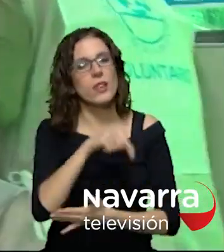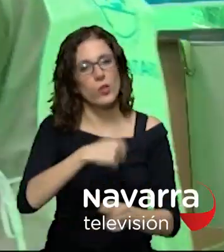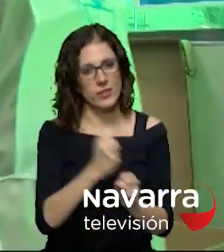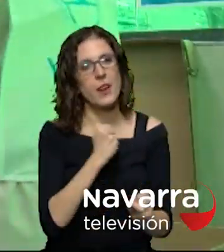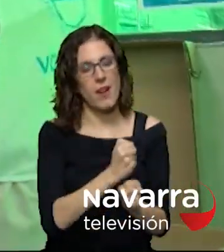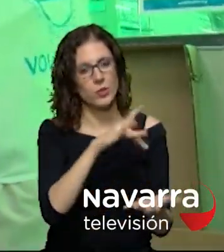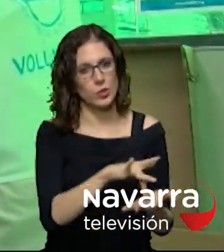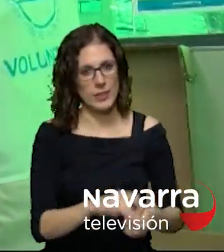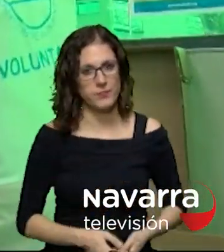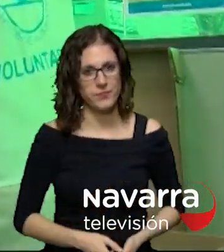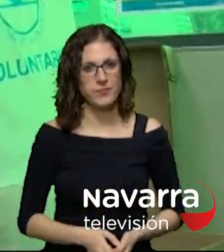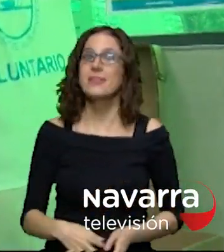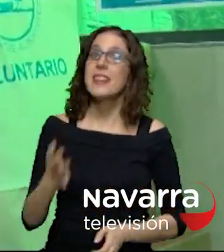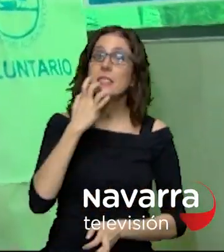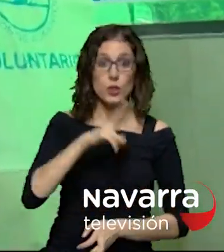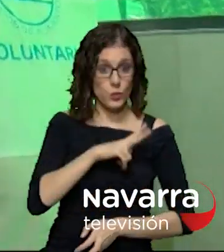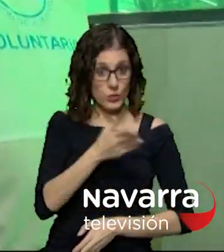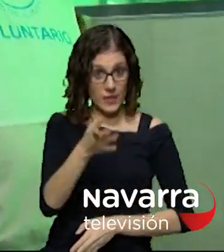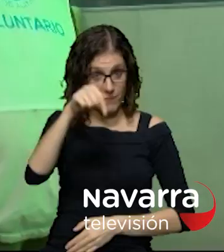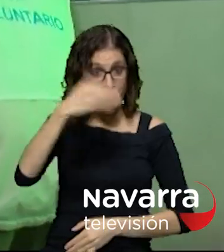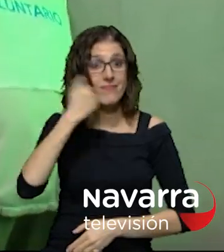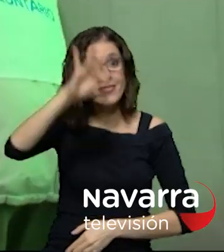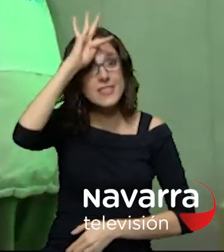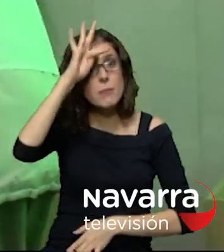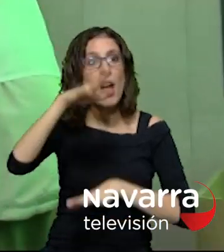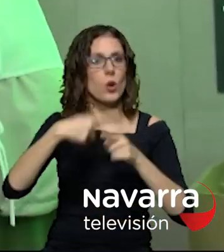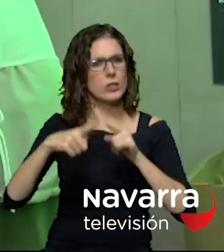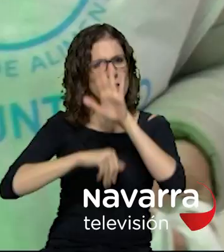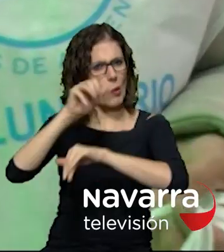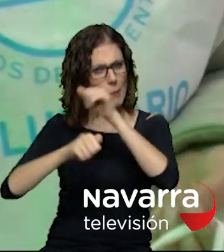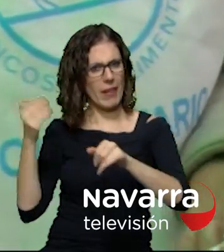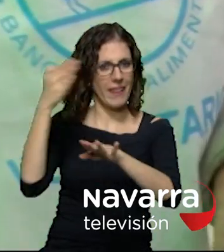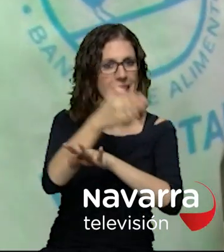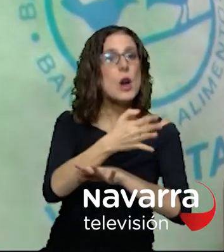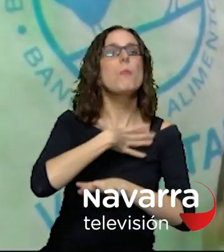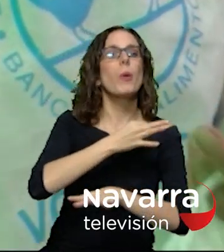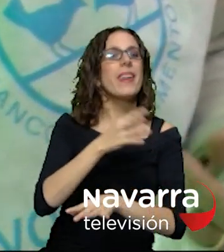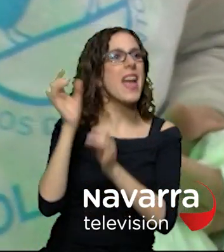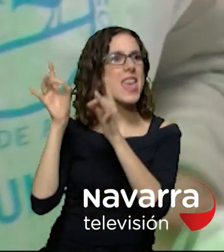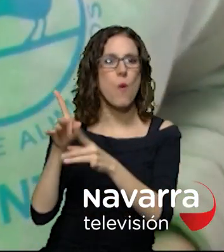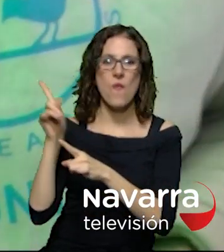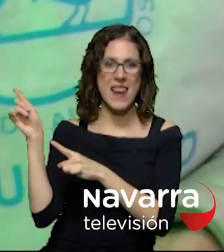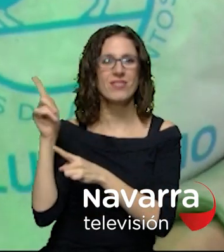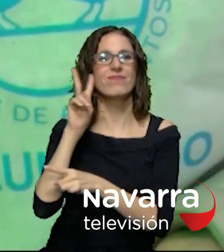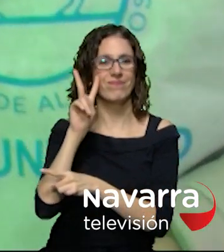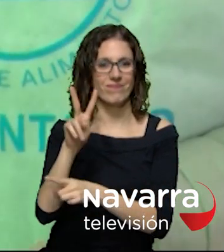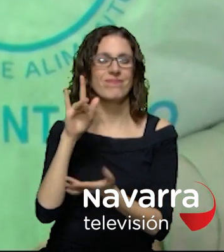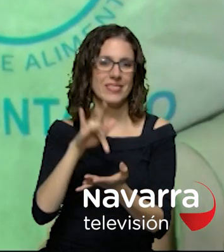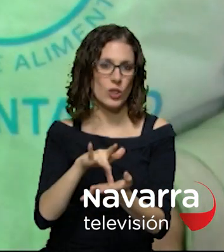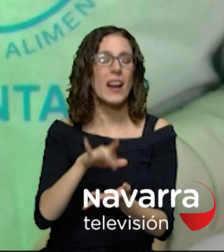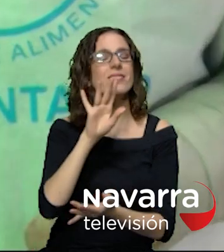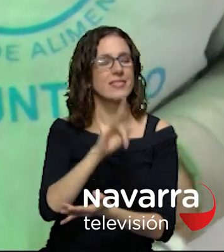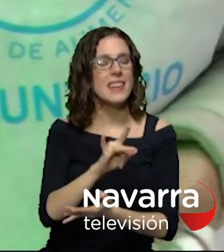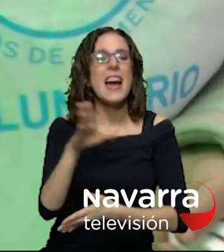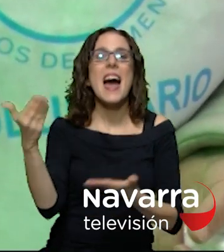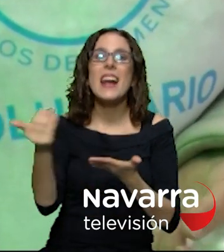si usted va a hacer compras este fin de semana es muy probable que se encuentre con esta imagen si es la gran recogida que organiza la fundación banco de